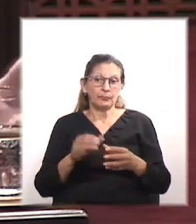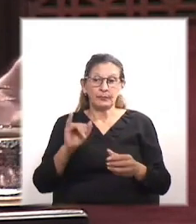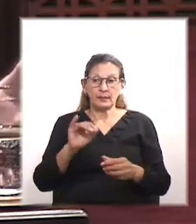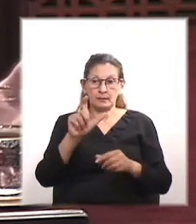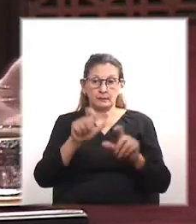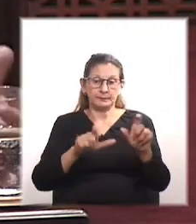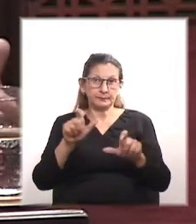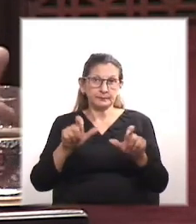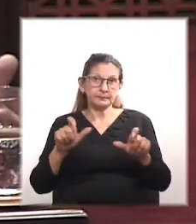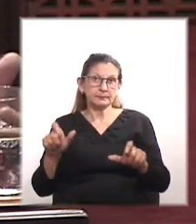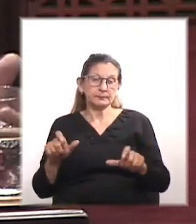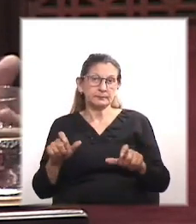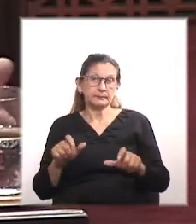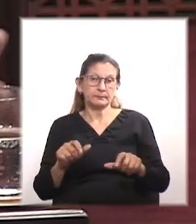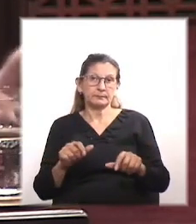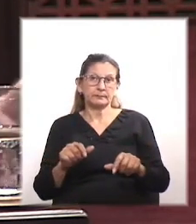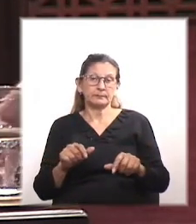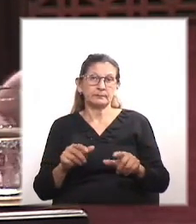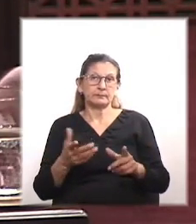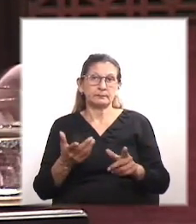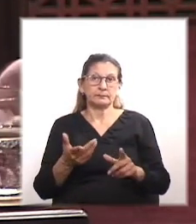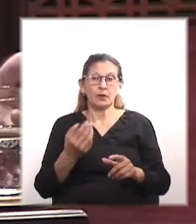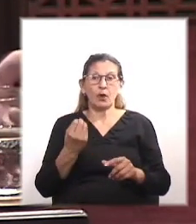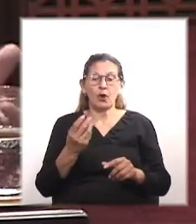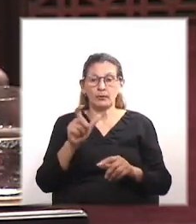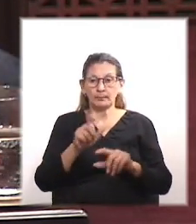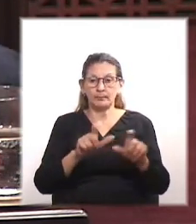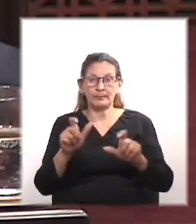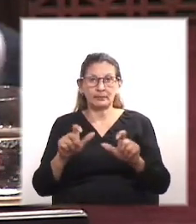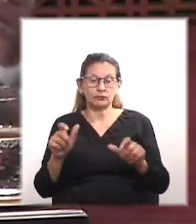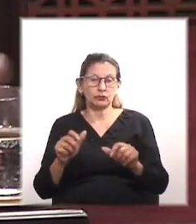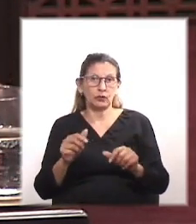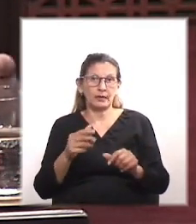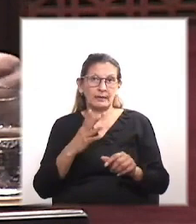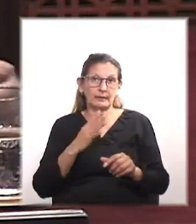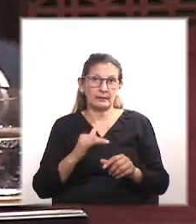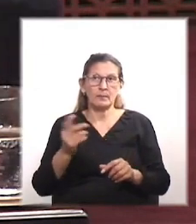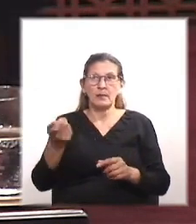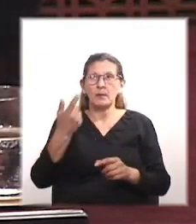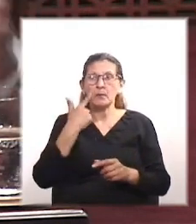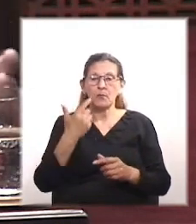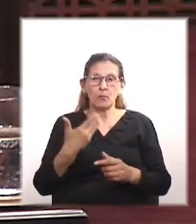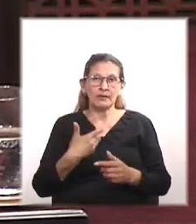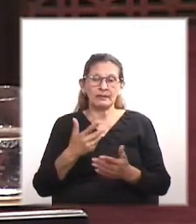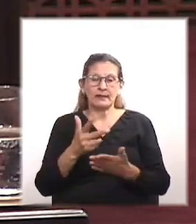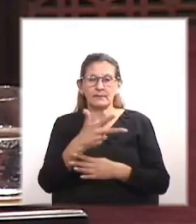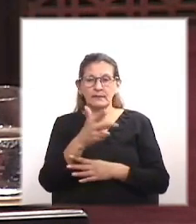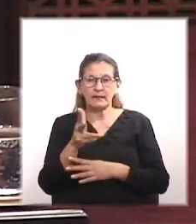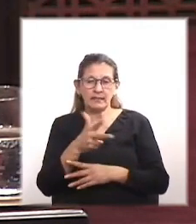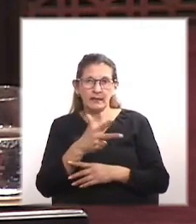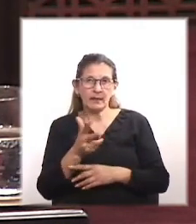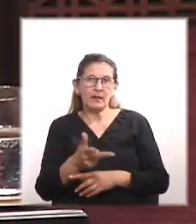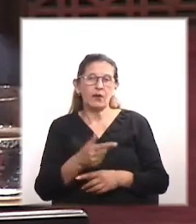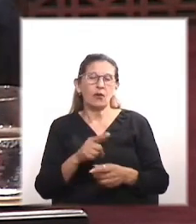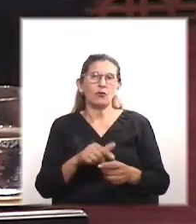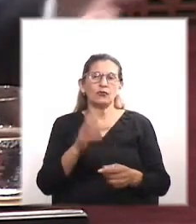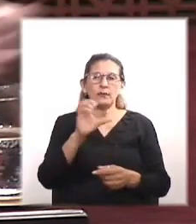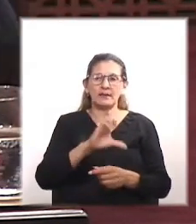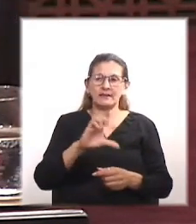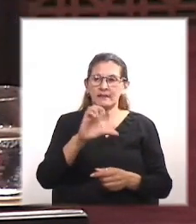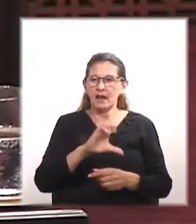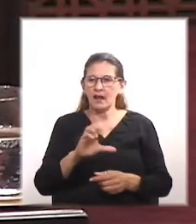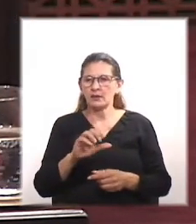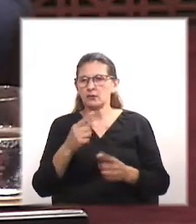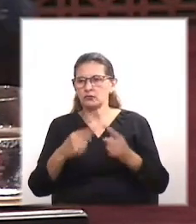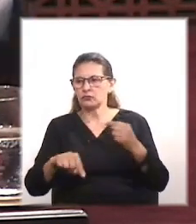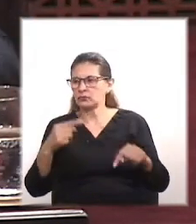personas con TEA. A me pasan videos, hay lobbies de todas partes, hablan del lobby de los empresarios, el